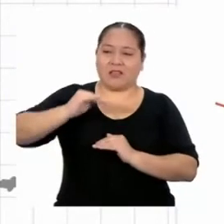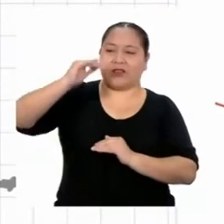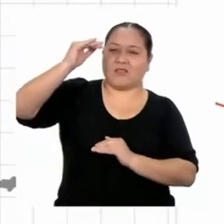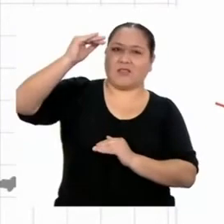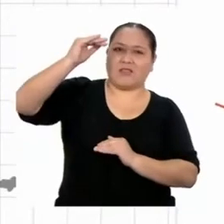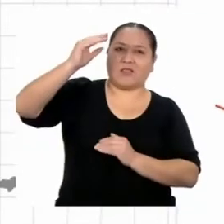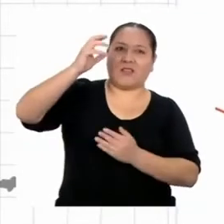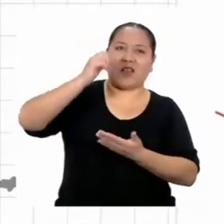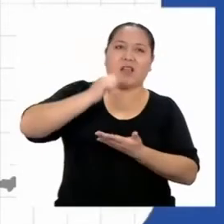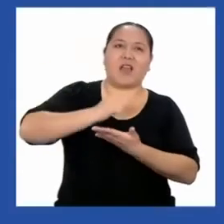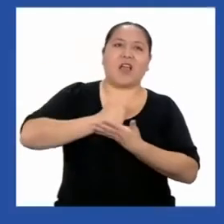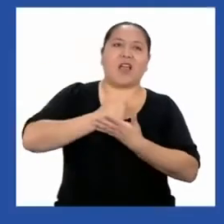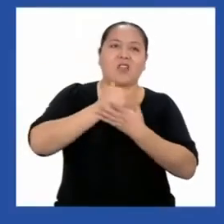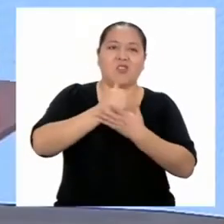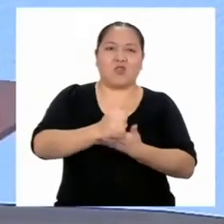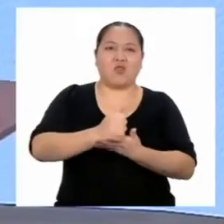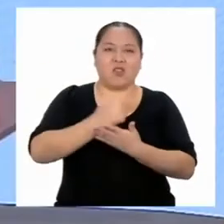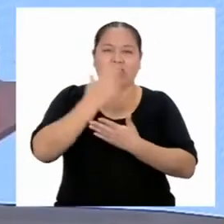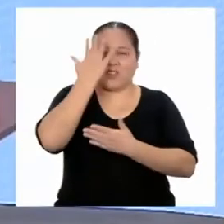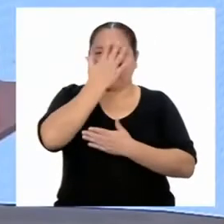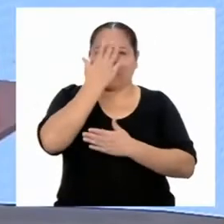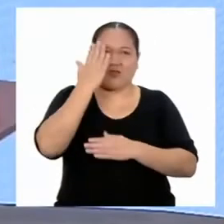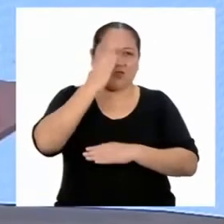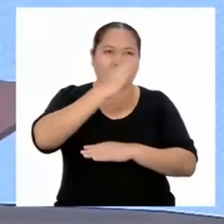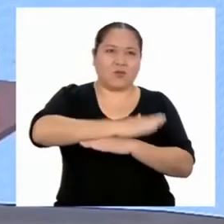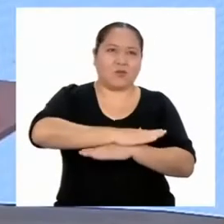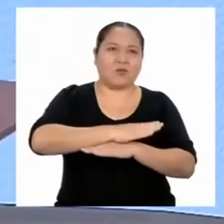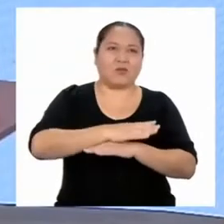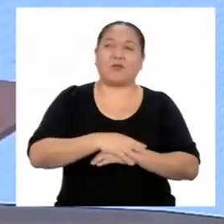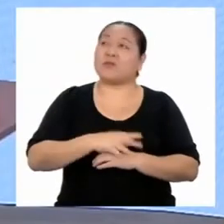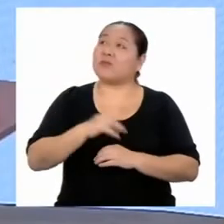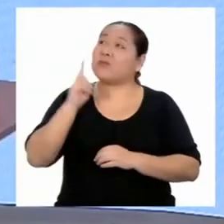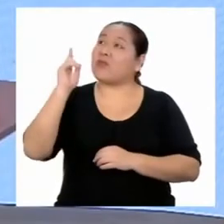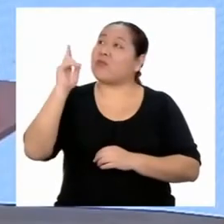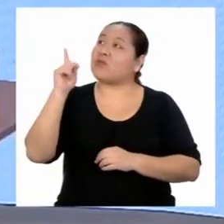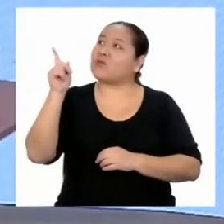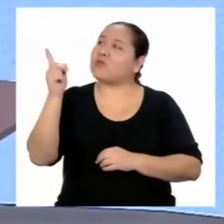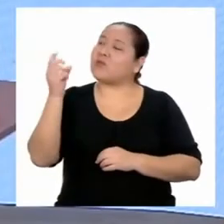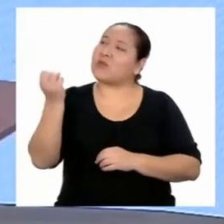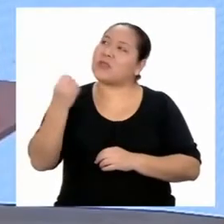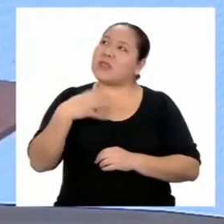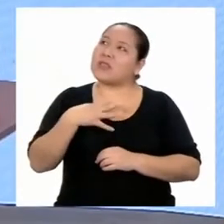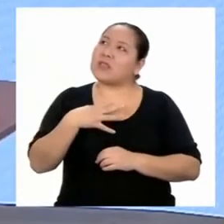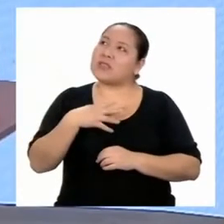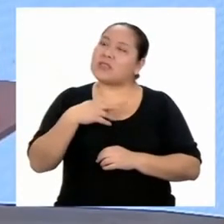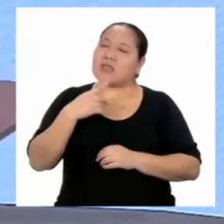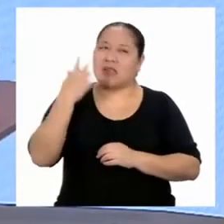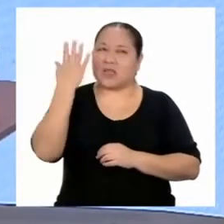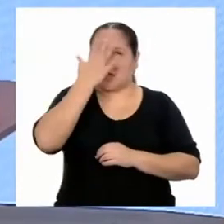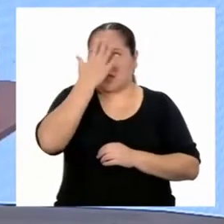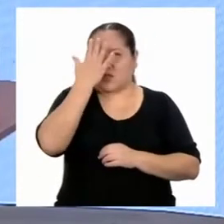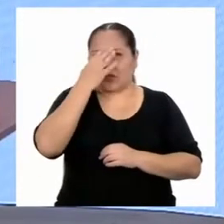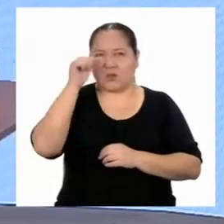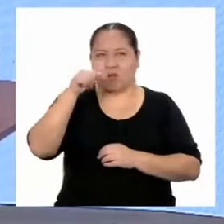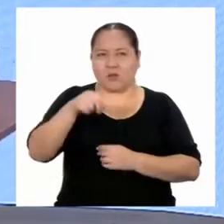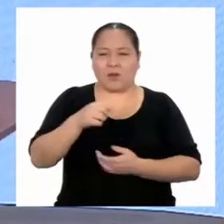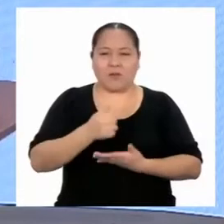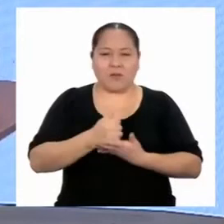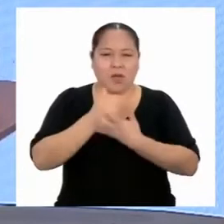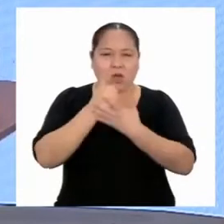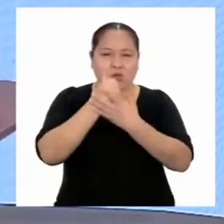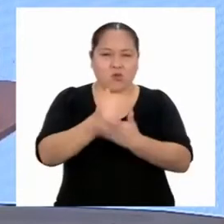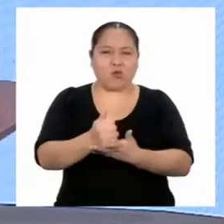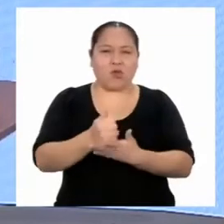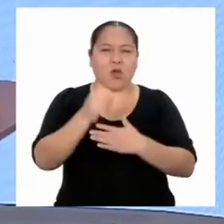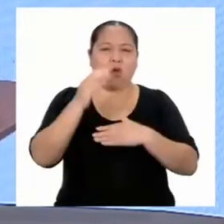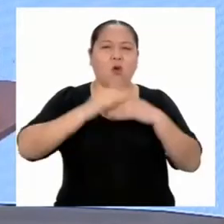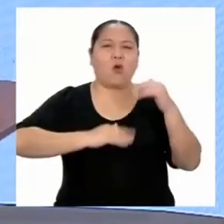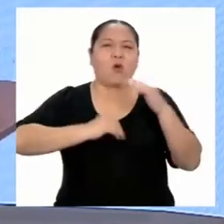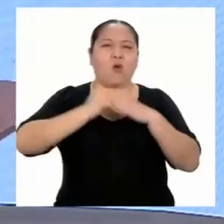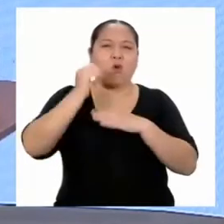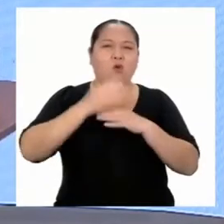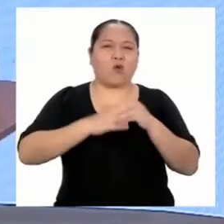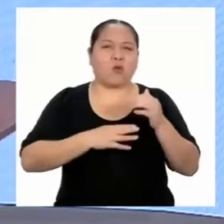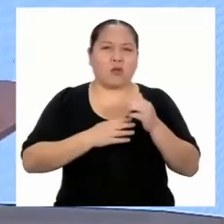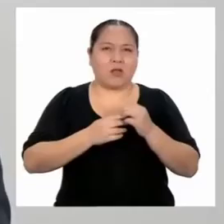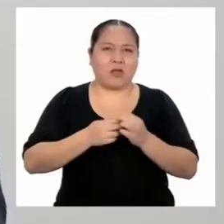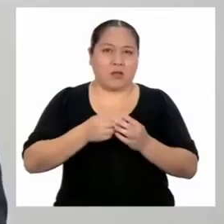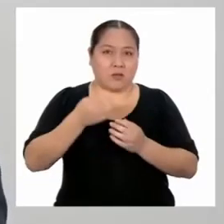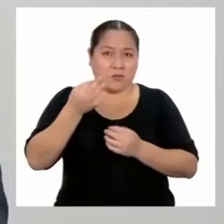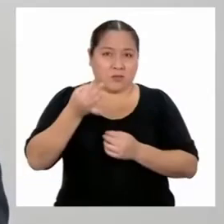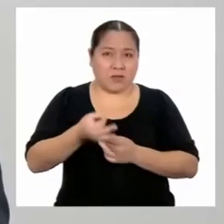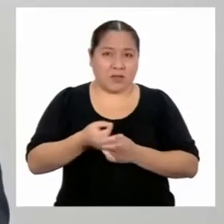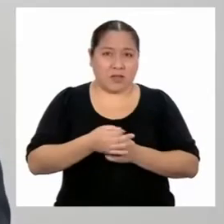sombras? Profesor, hace un rato me comentaste que las sombras nos podrían ayudar a calcular medidas, ¿cierto?